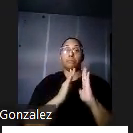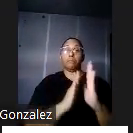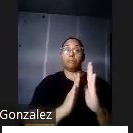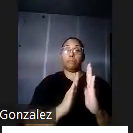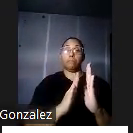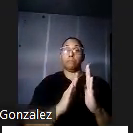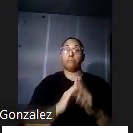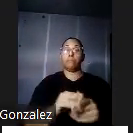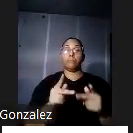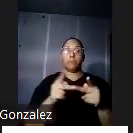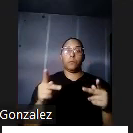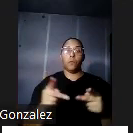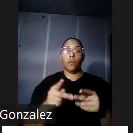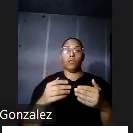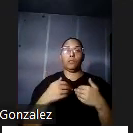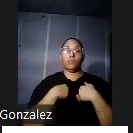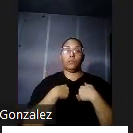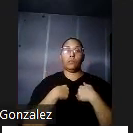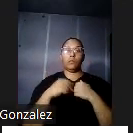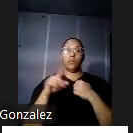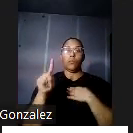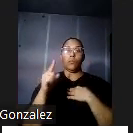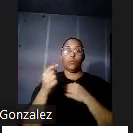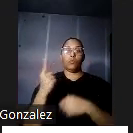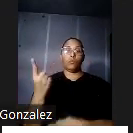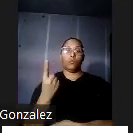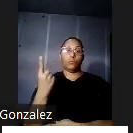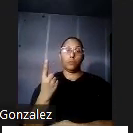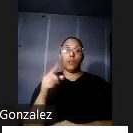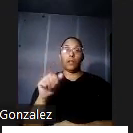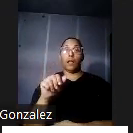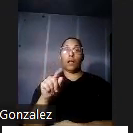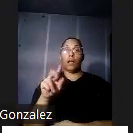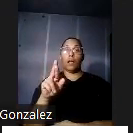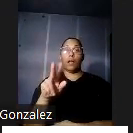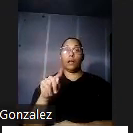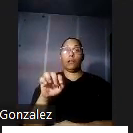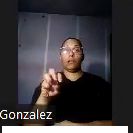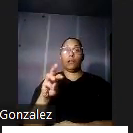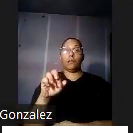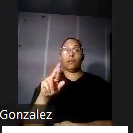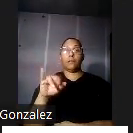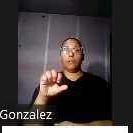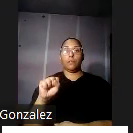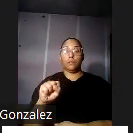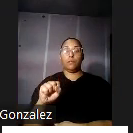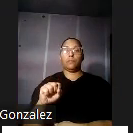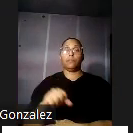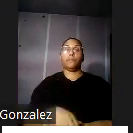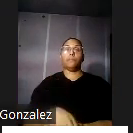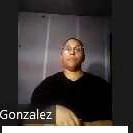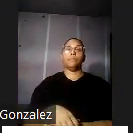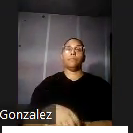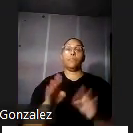espacio solo existe un tipo de moldura estilo artémico y asimismo la sala de exposiciones tiene una puerta de